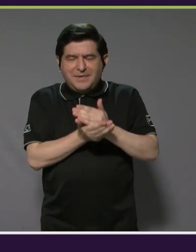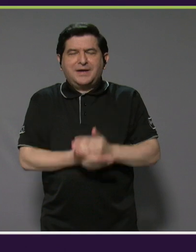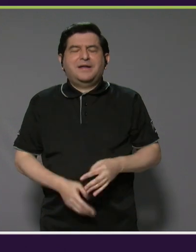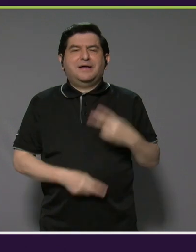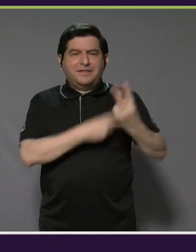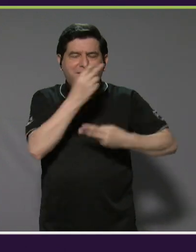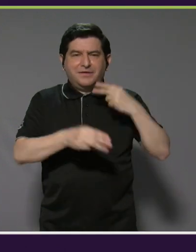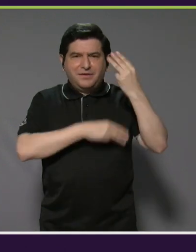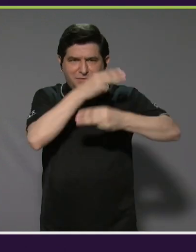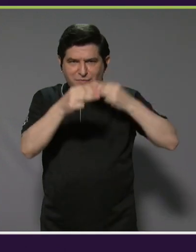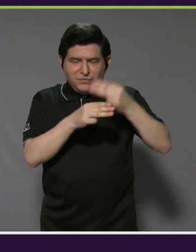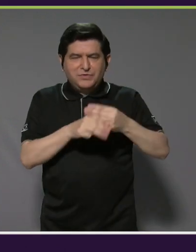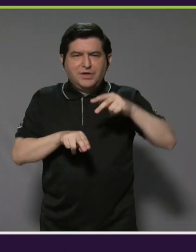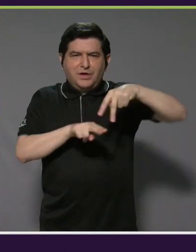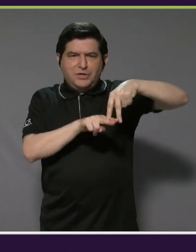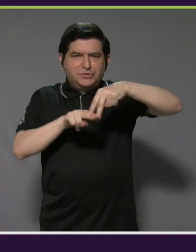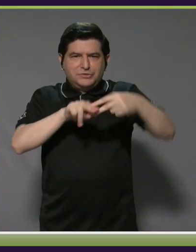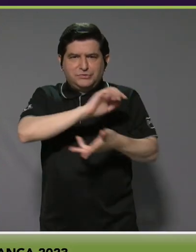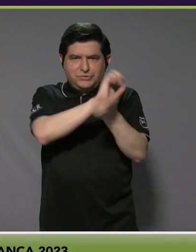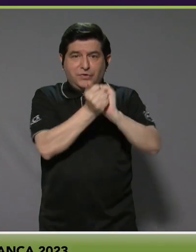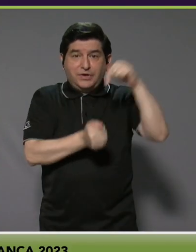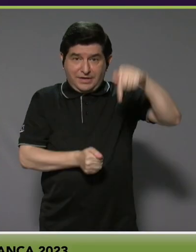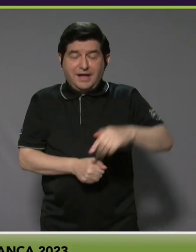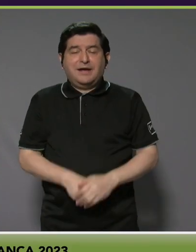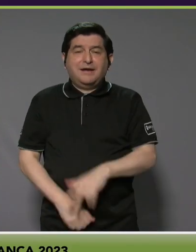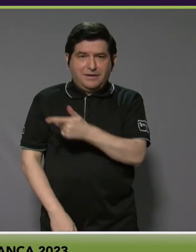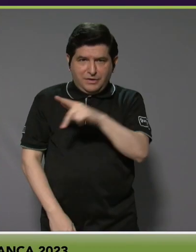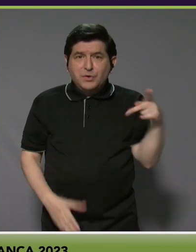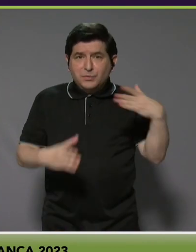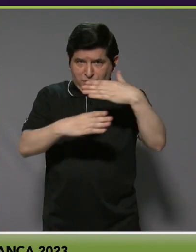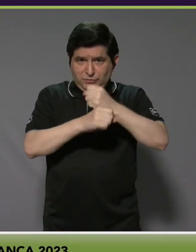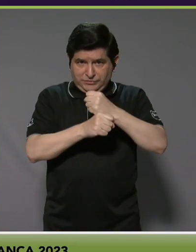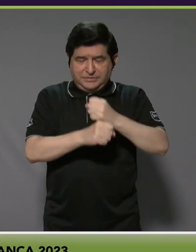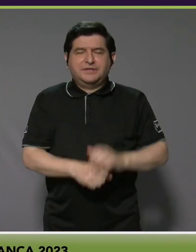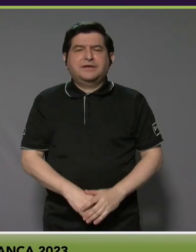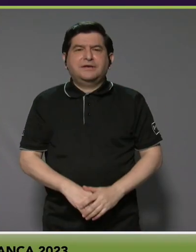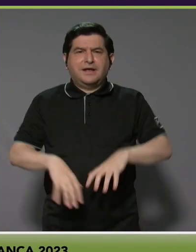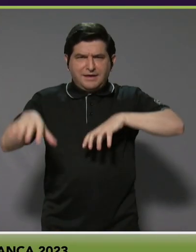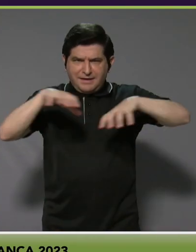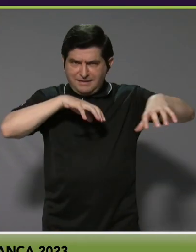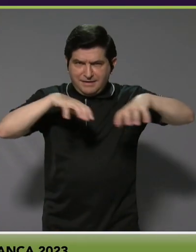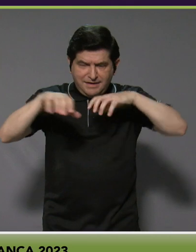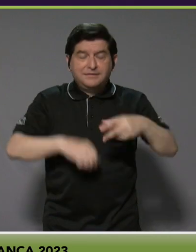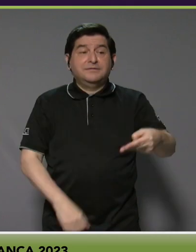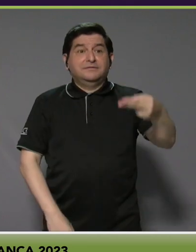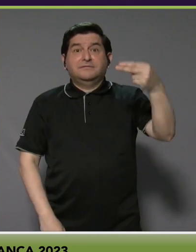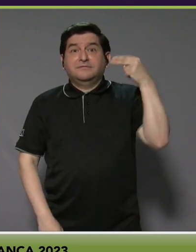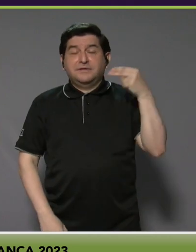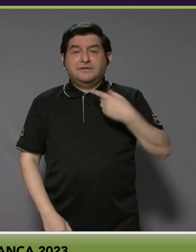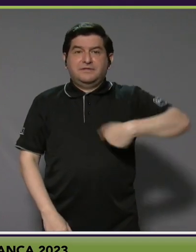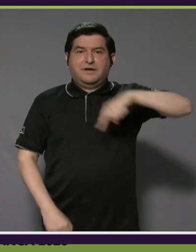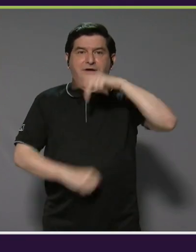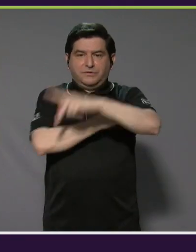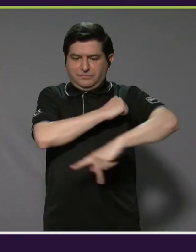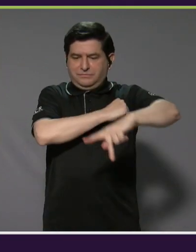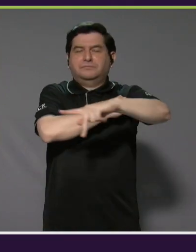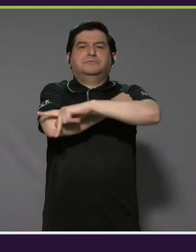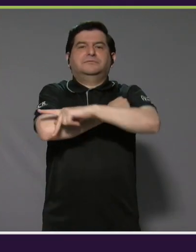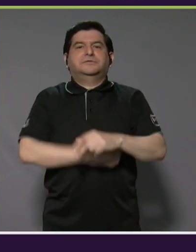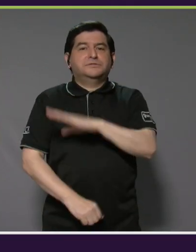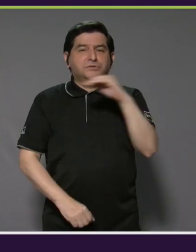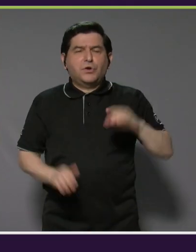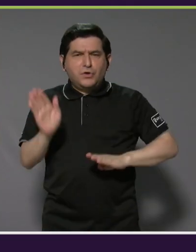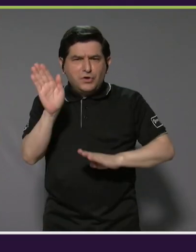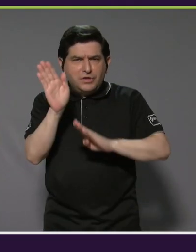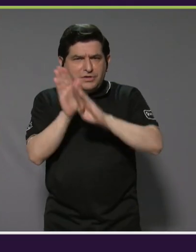del Tour Mundial de Surf Adaptado que se realizó aquí en Boca Barranca. Este es un acontecimiento histórico para nuestro país y